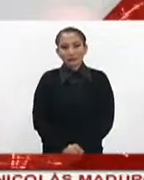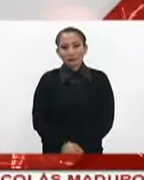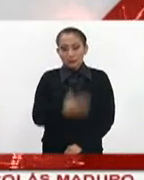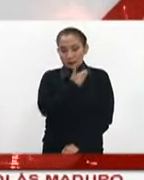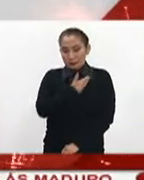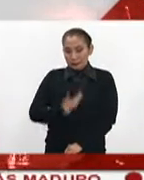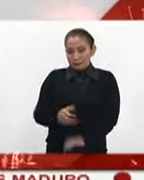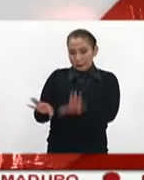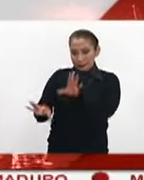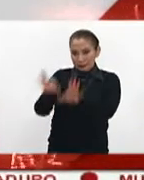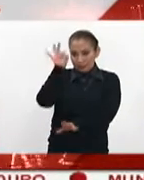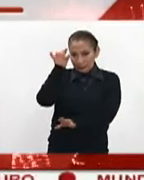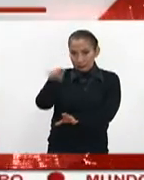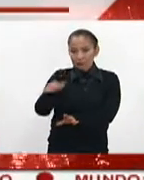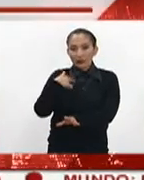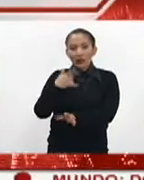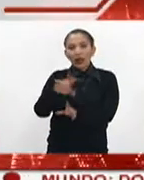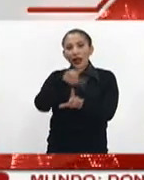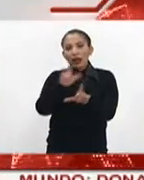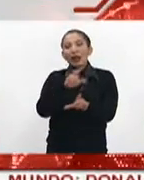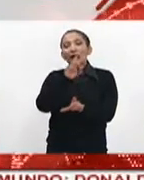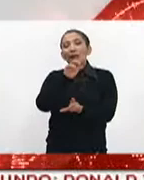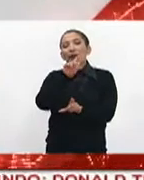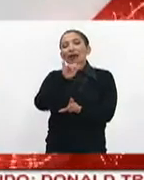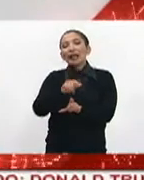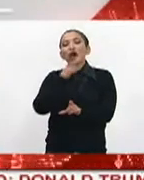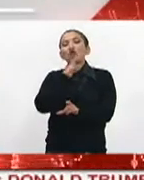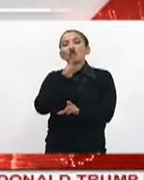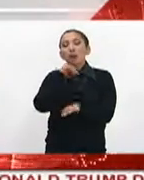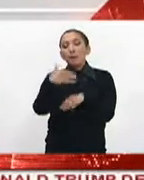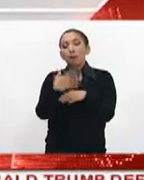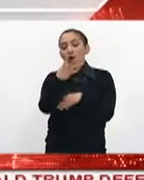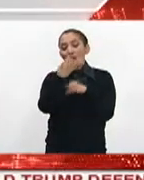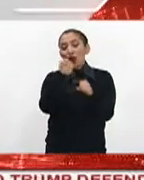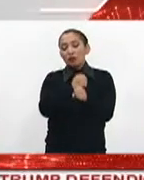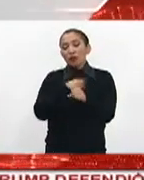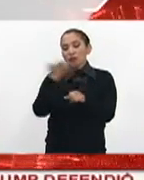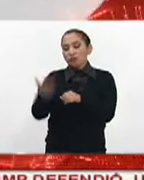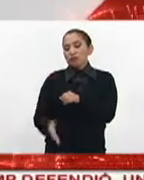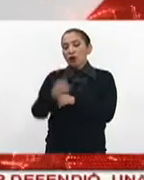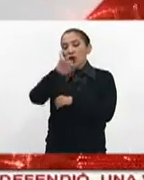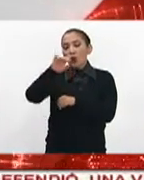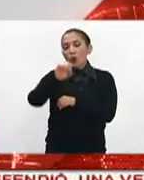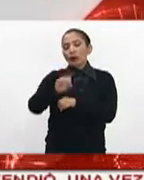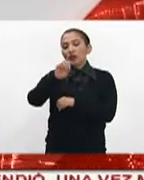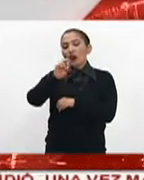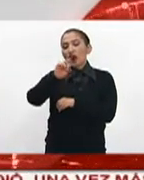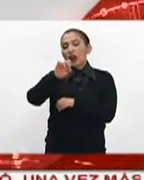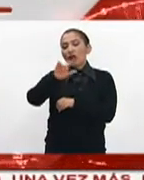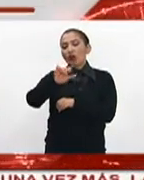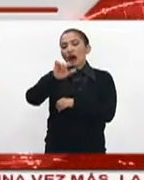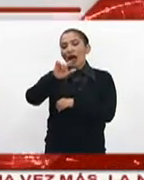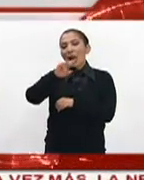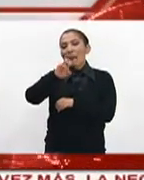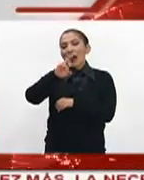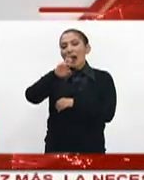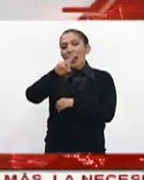Presidente electo de la República de Honduras para el próximo cuatreño es el ciudadano Juan Orlando Hernández Alvarado,